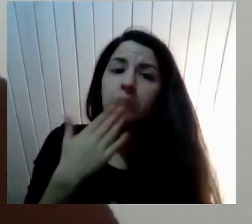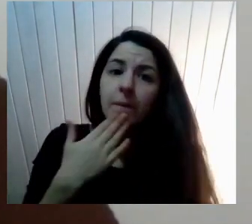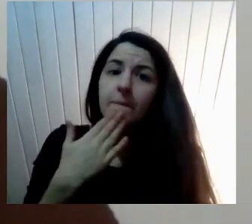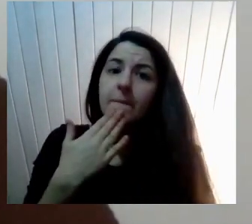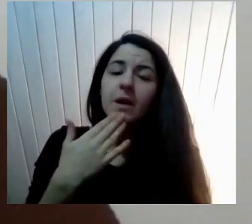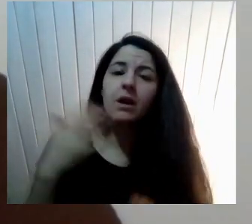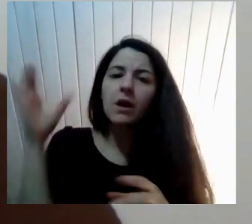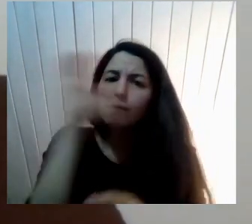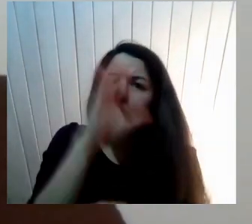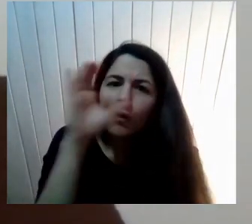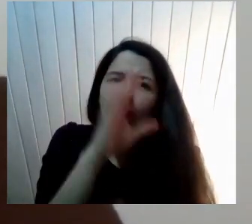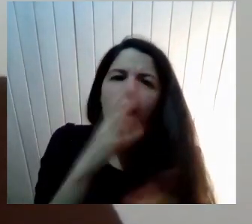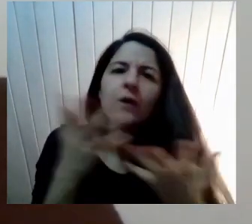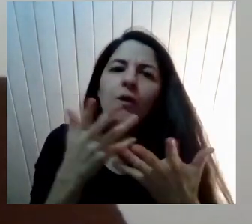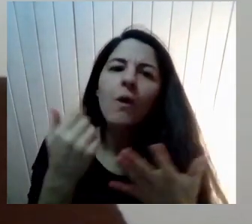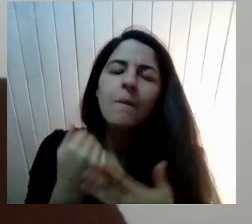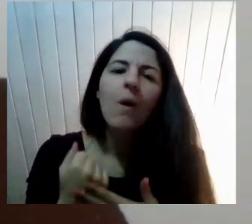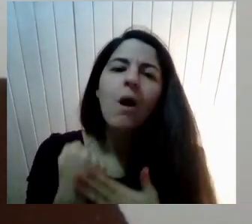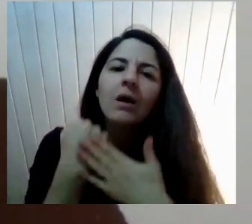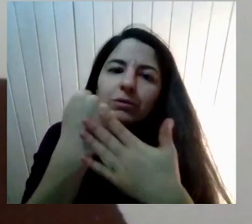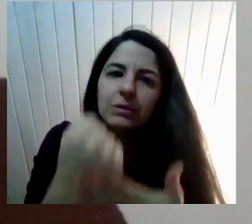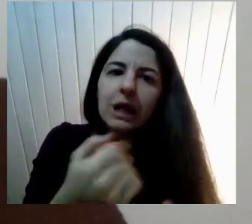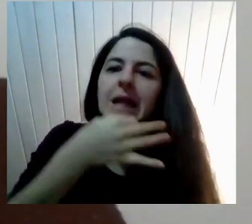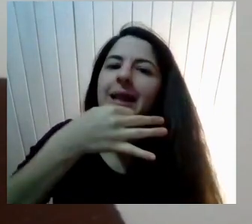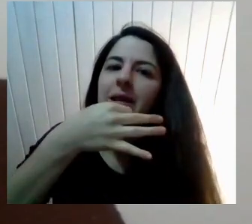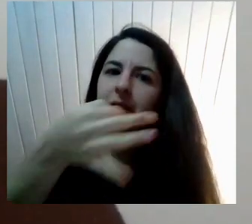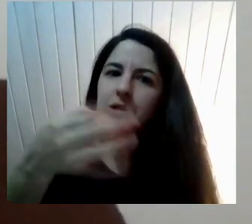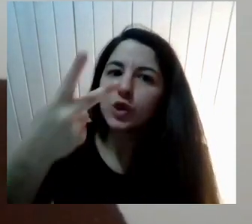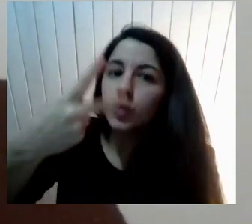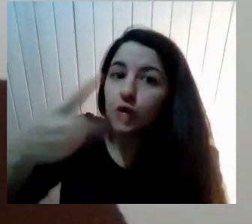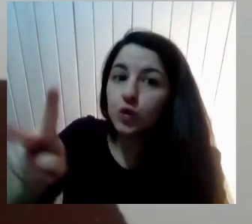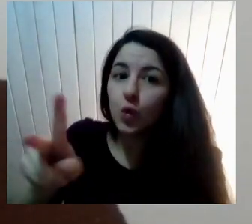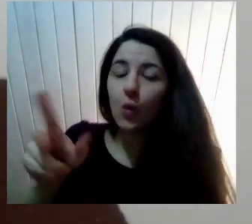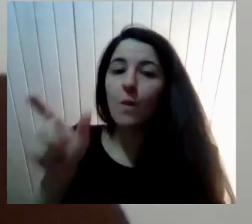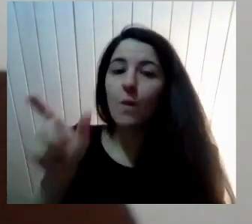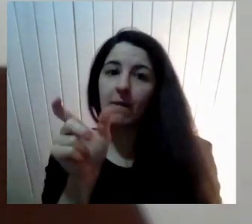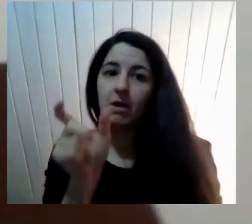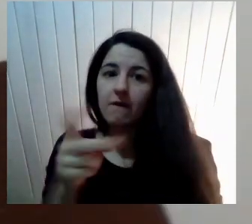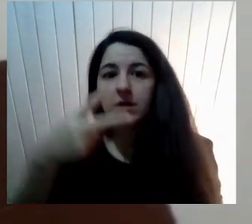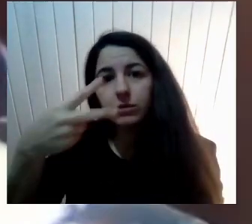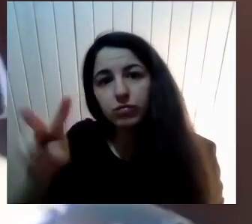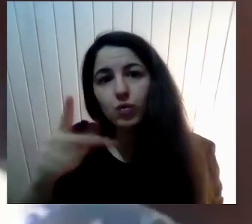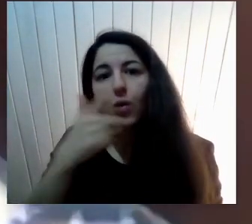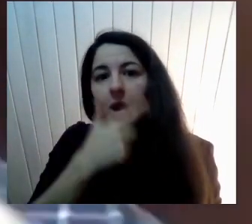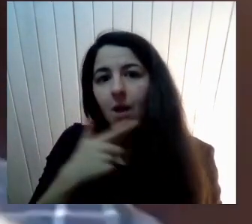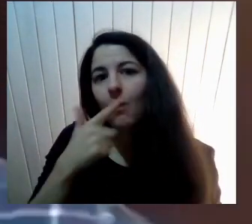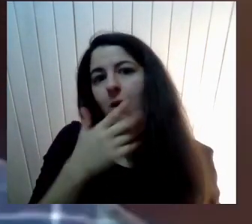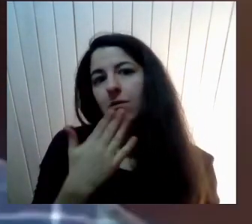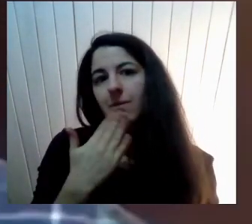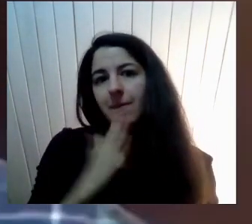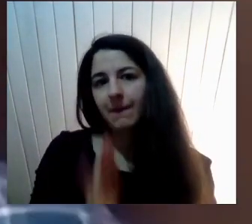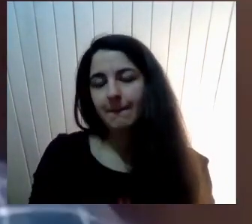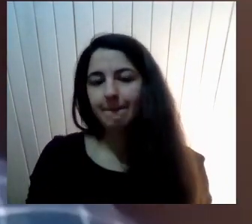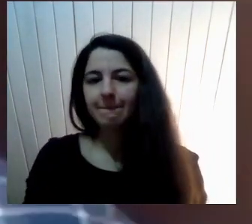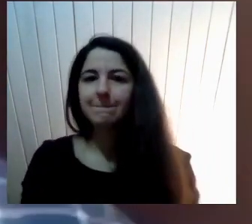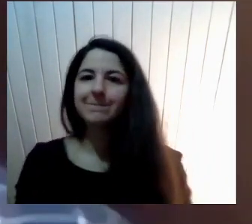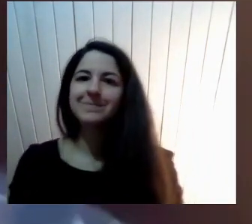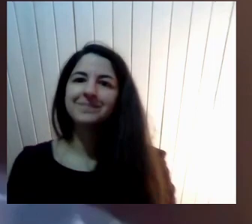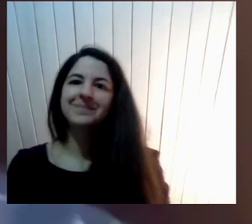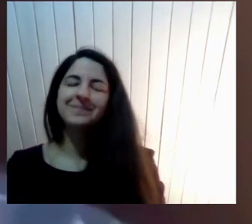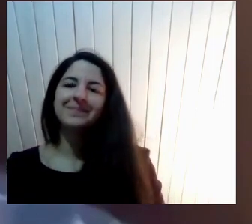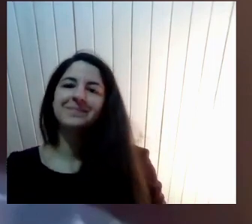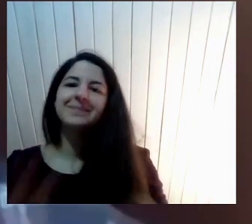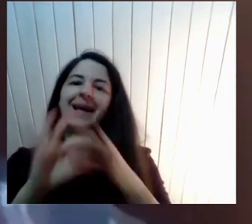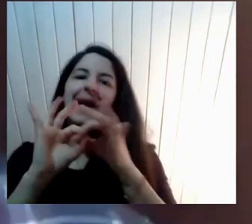También Proponernos Yo creo Que Ahí Nos Queda Toda Y Todos Mucho Que Aprender Todavía Súper Gracias Rosario Creo que Rayen Quería